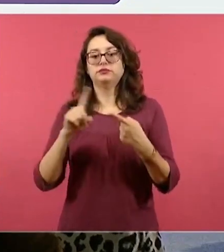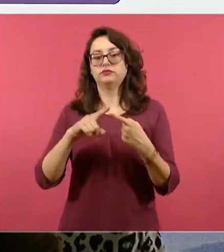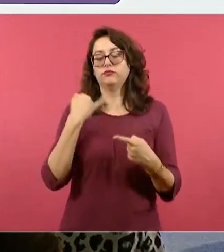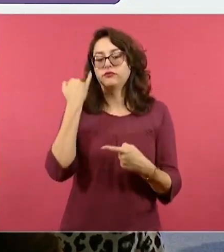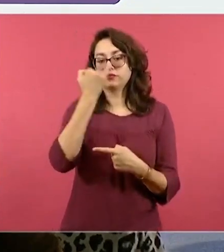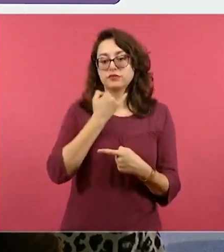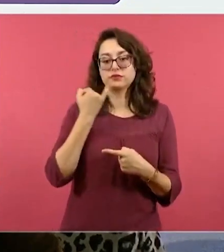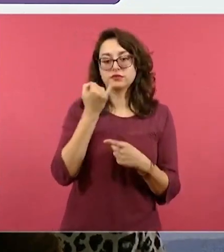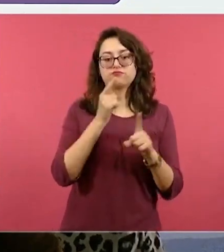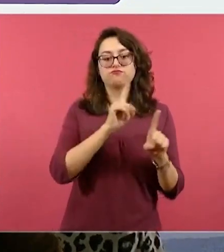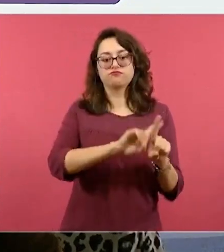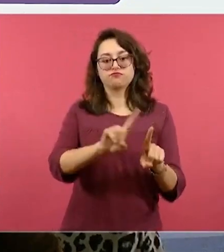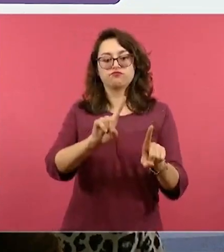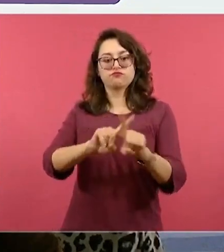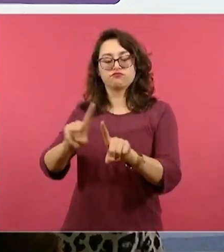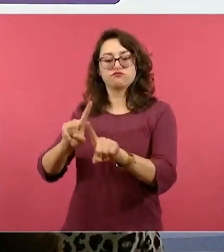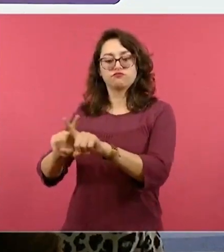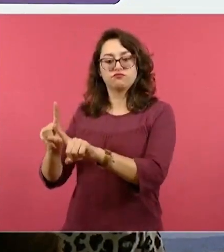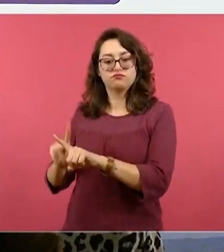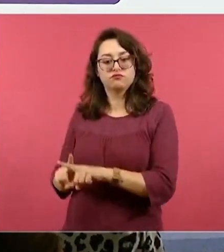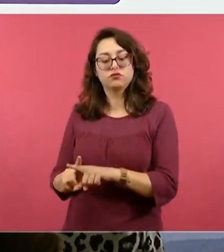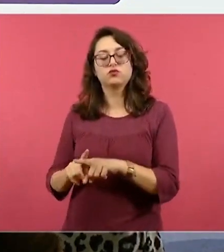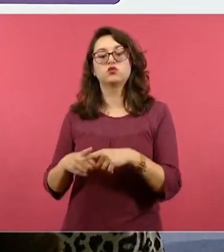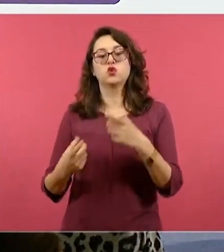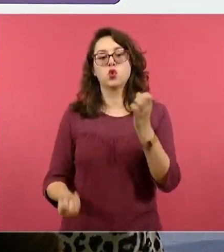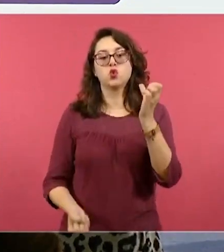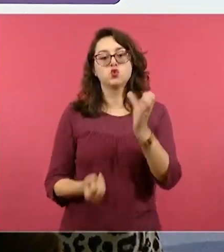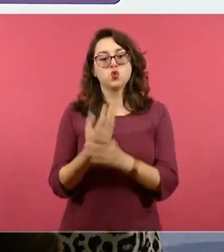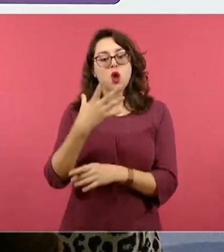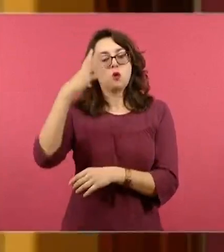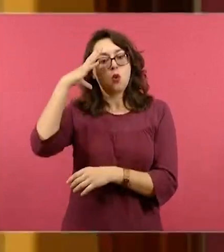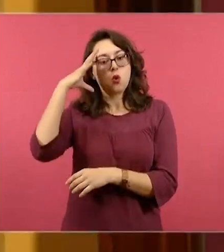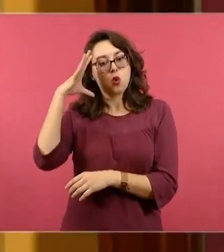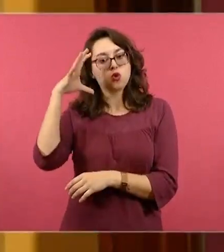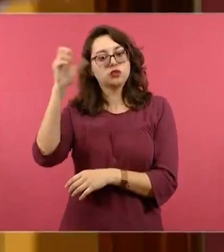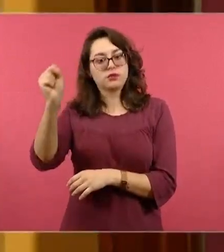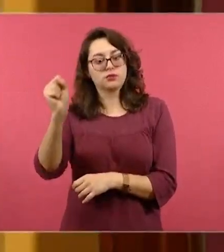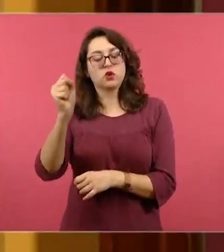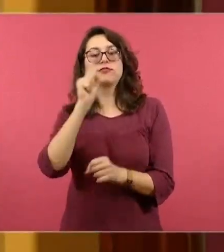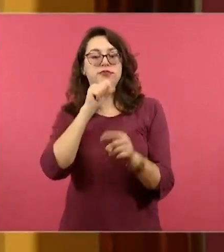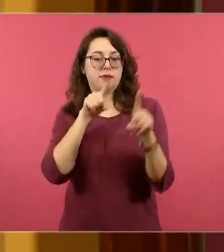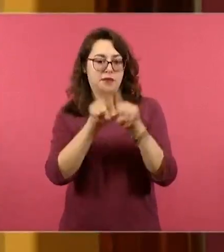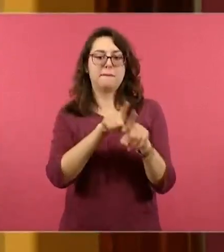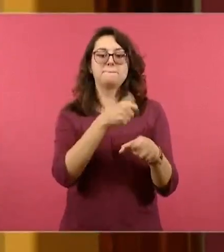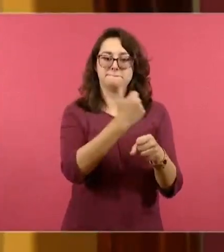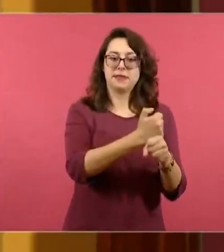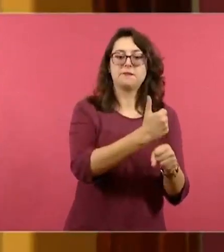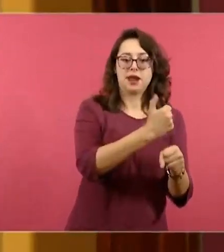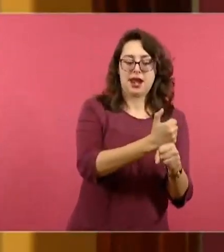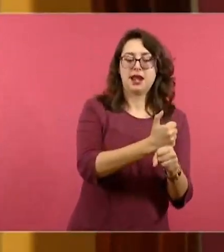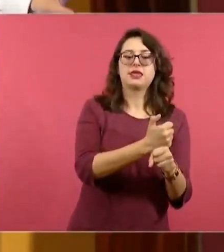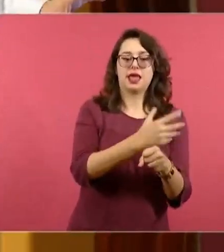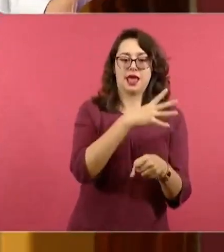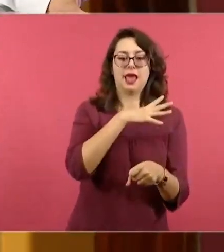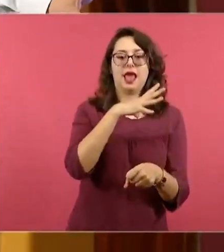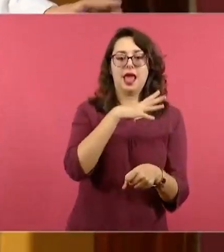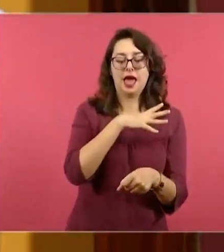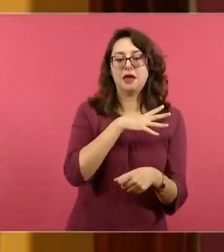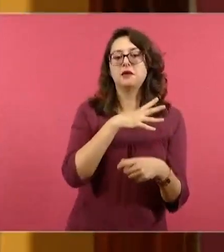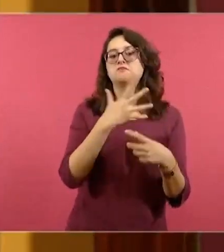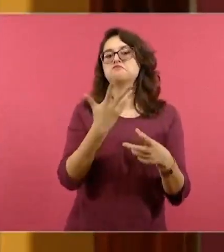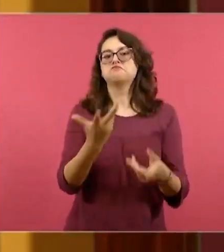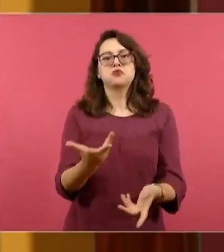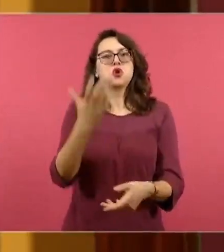que es un concepto desarrollado también en la familia de primaria. Y aquí podemos encontrar diferentes áreas de